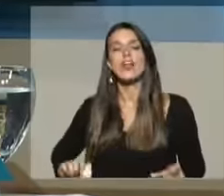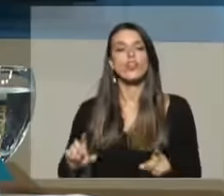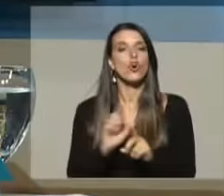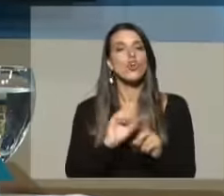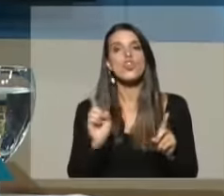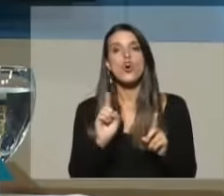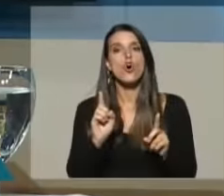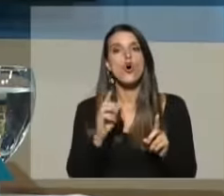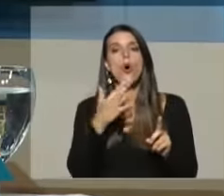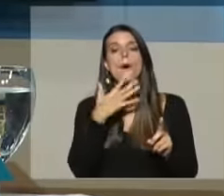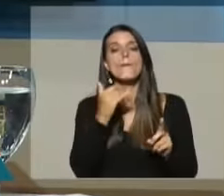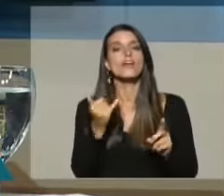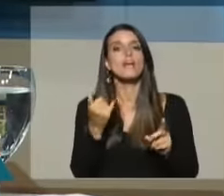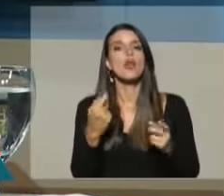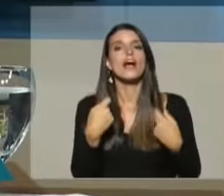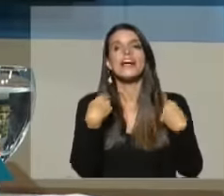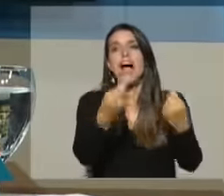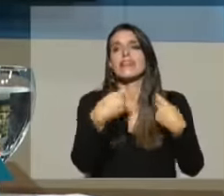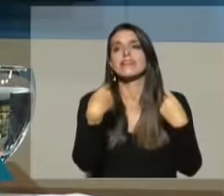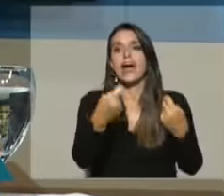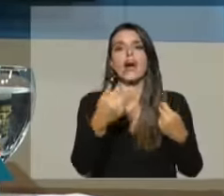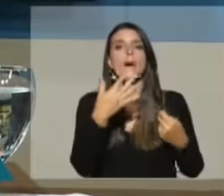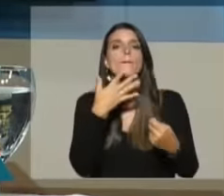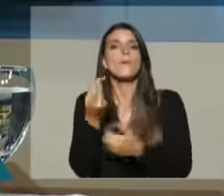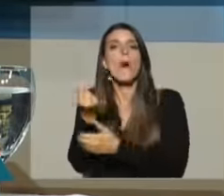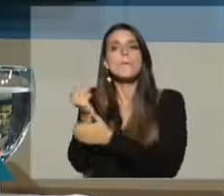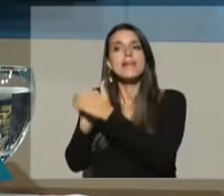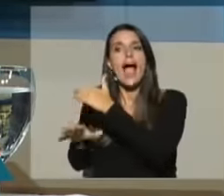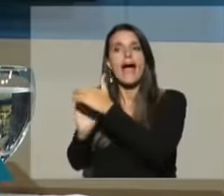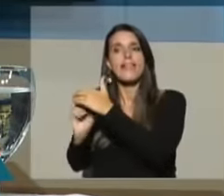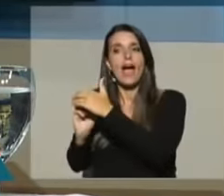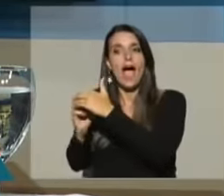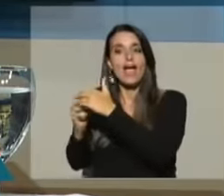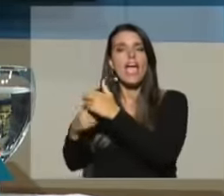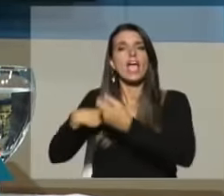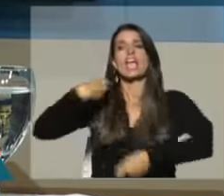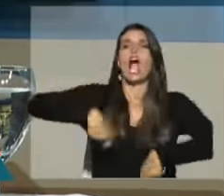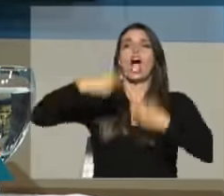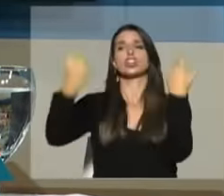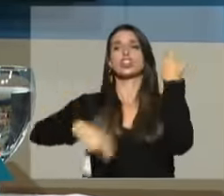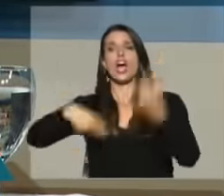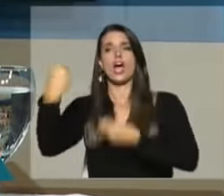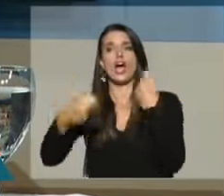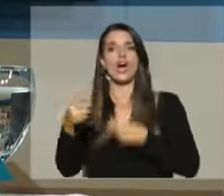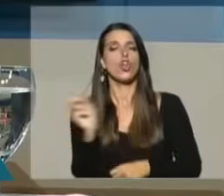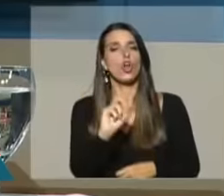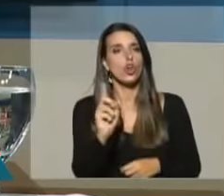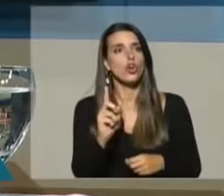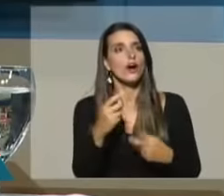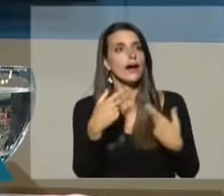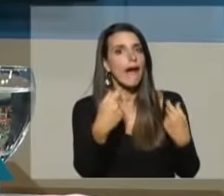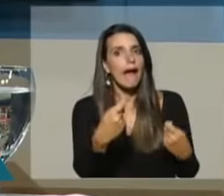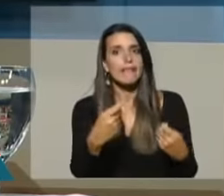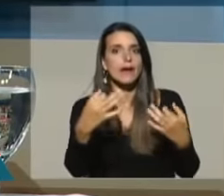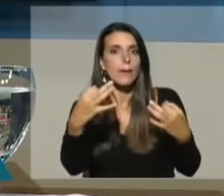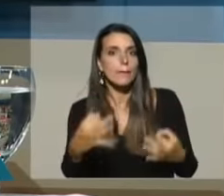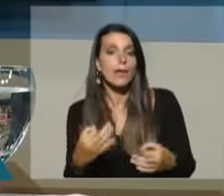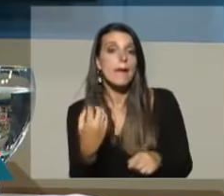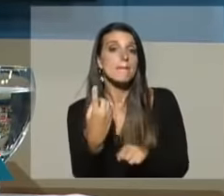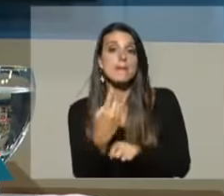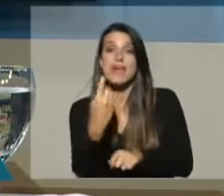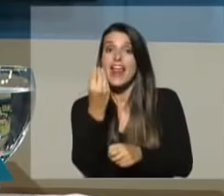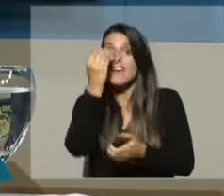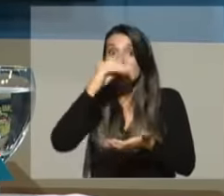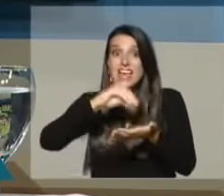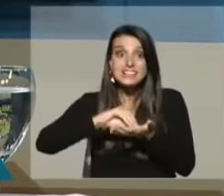gastar más de lo que se puede gastar en beneficio de la población. Y es así que está dando resultado. Por primera vez en